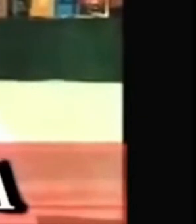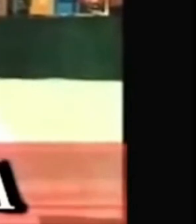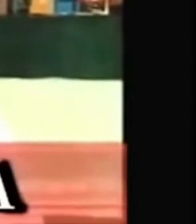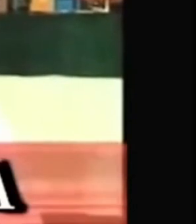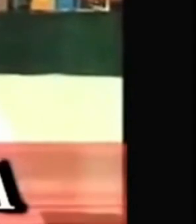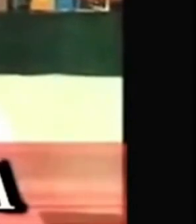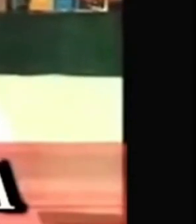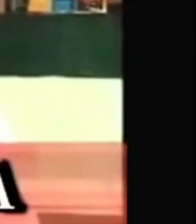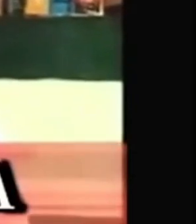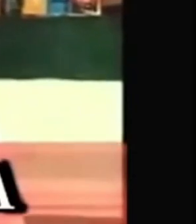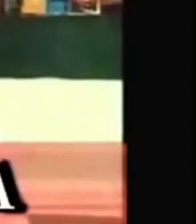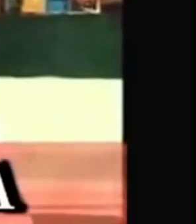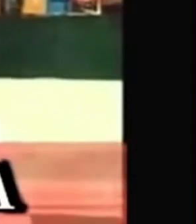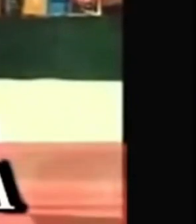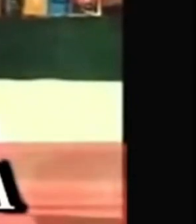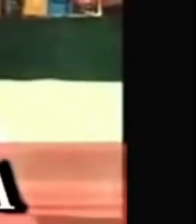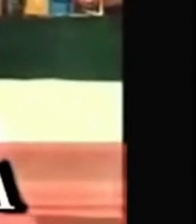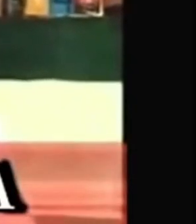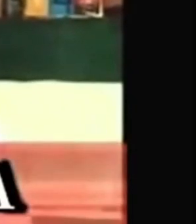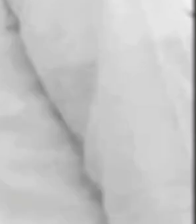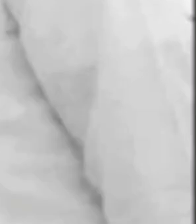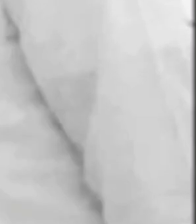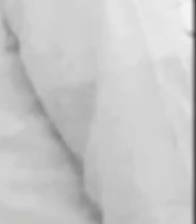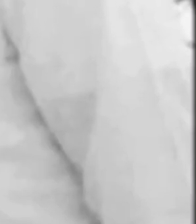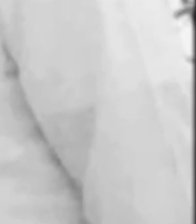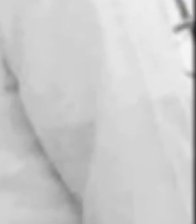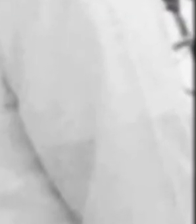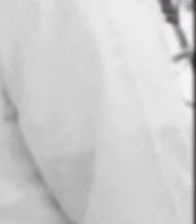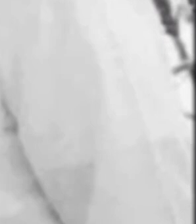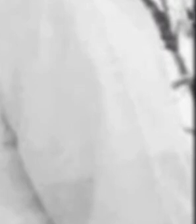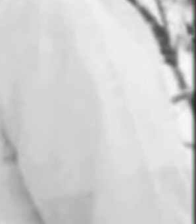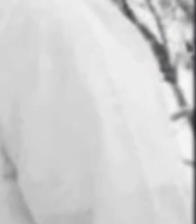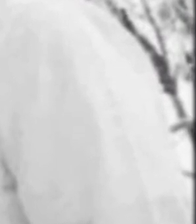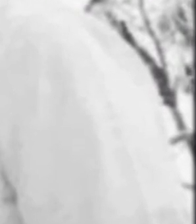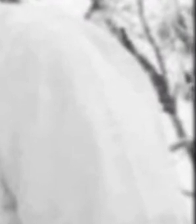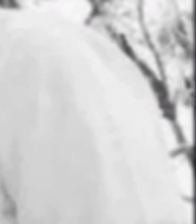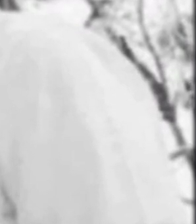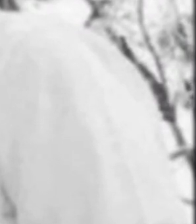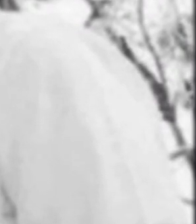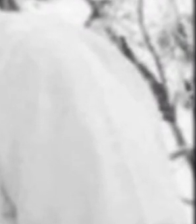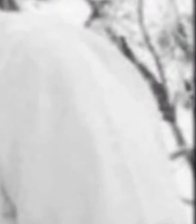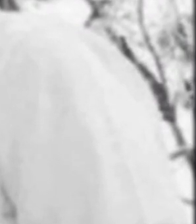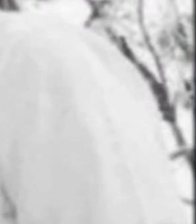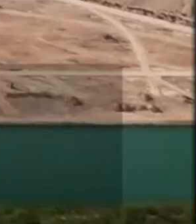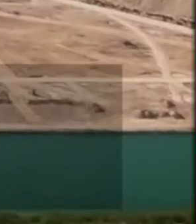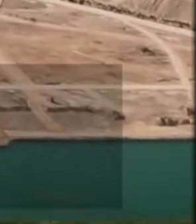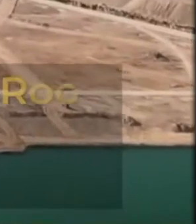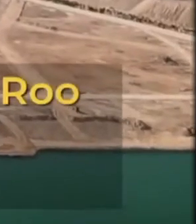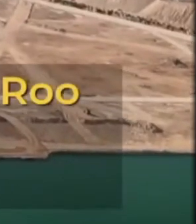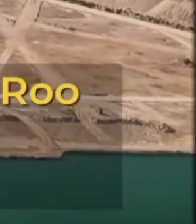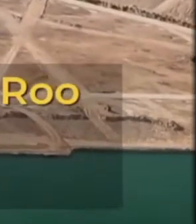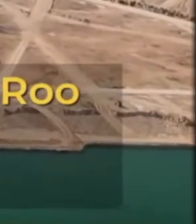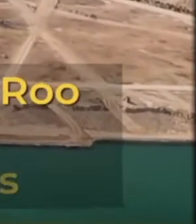dentro de la empresa diariamente en cada turno en 1996 el gobierno de Quintana Roo